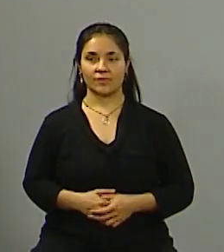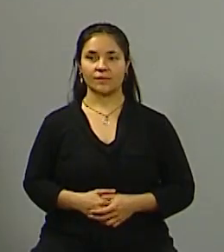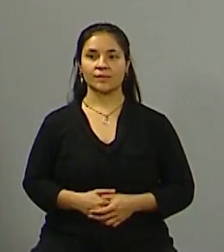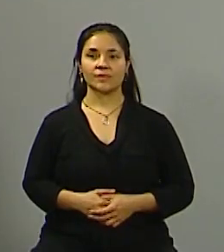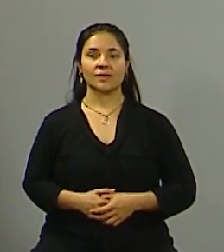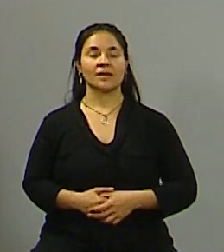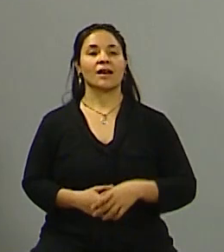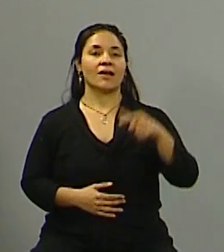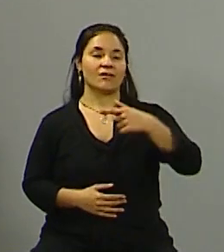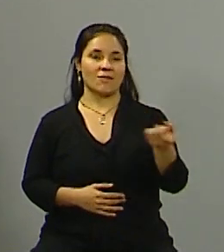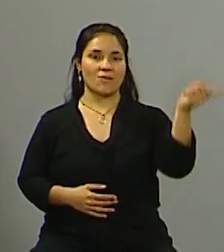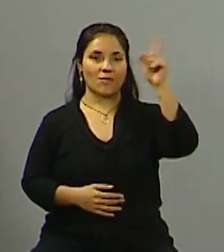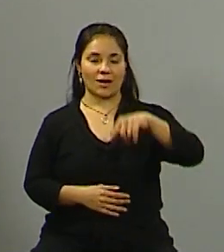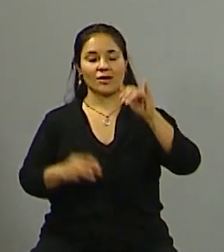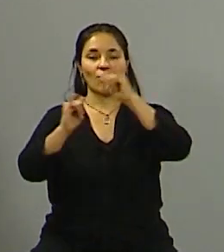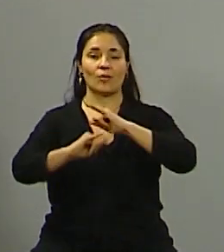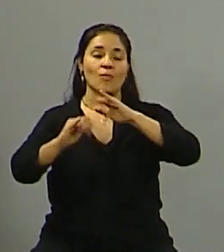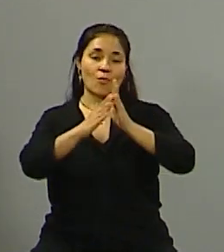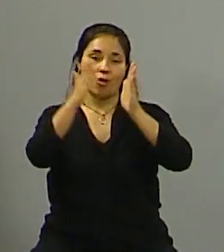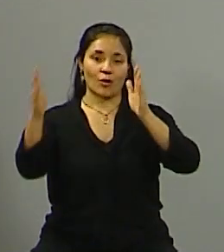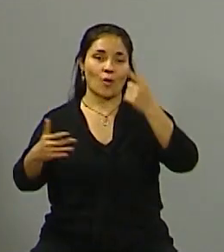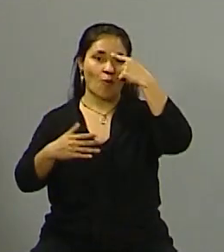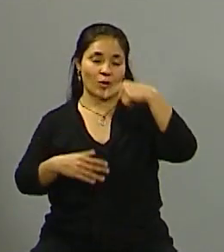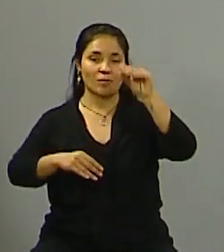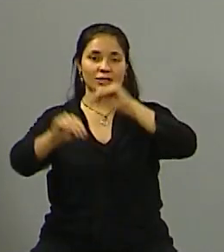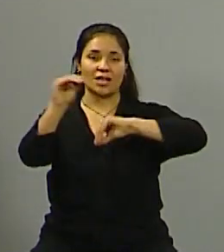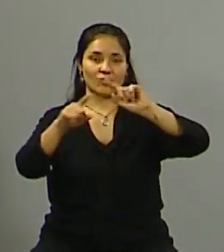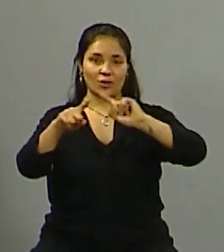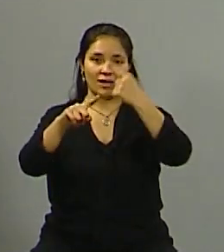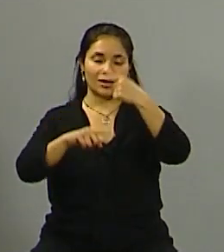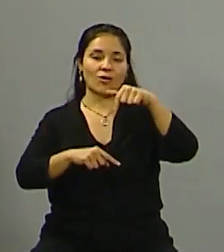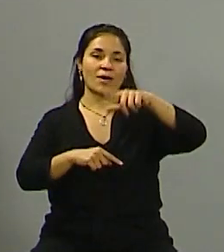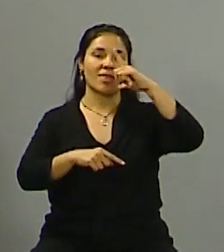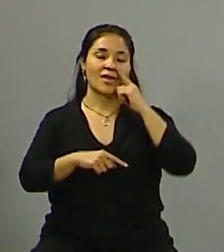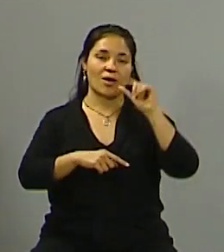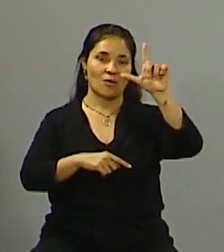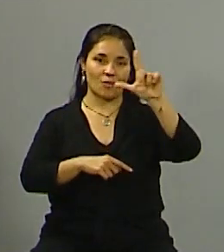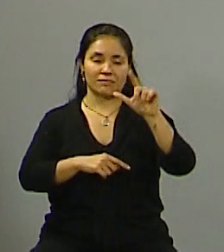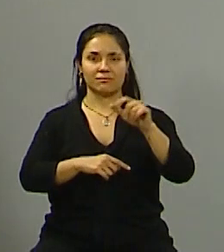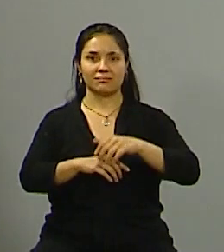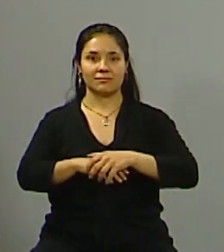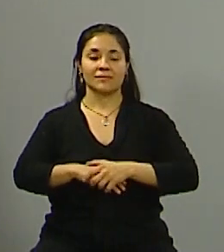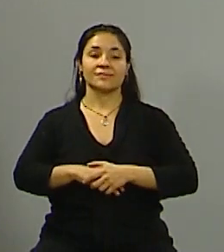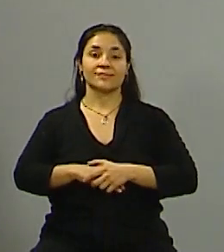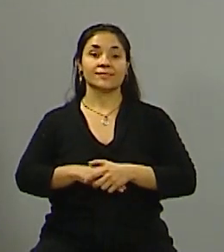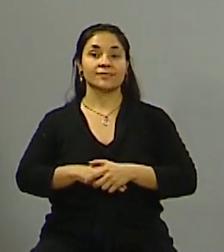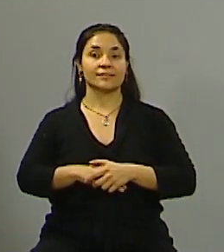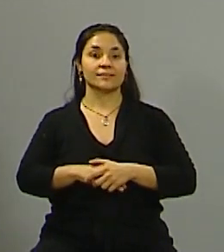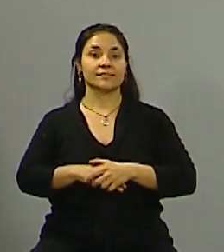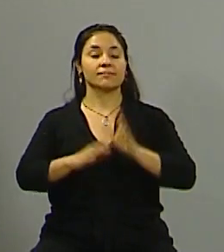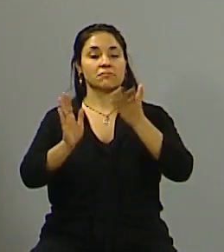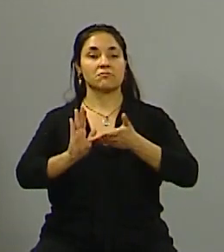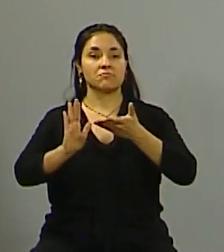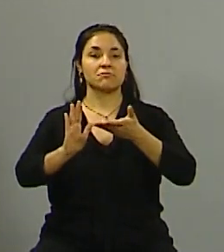bueno estamos ya de vuelta en el último bloque de chat político de esta jornada de lunes en la cual hemos decidido repasar las medidas que